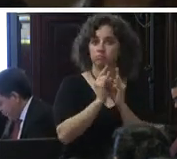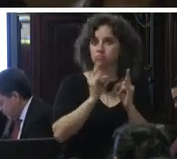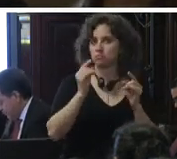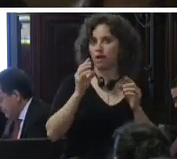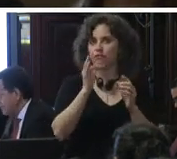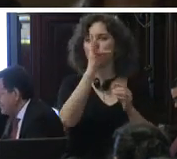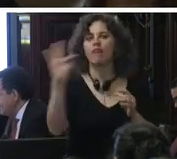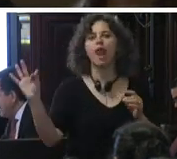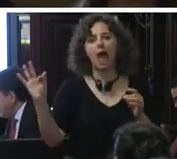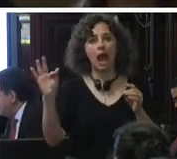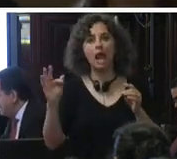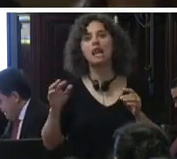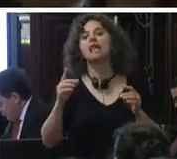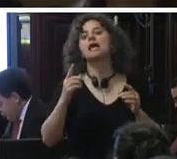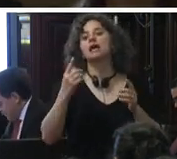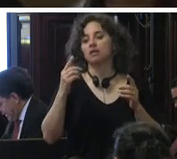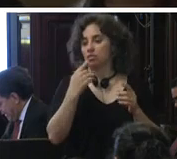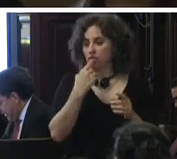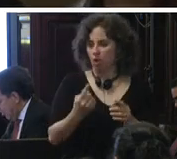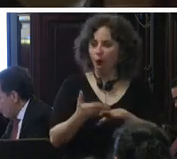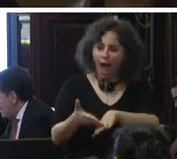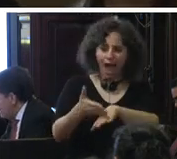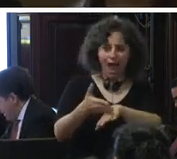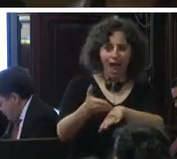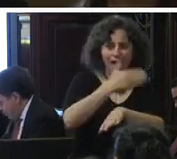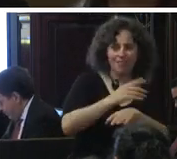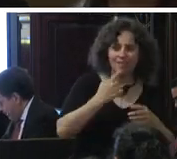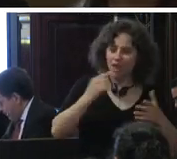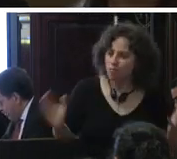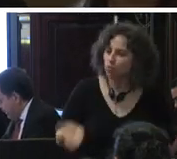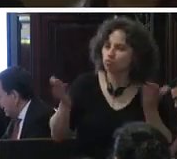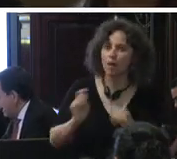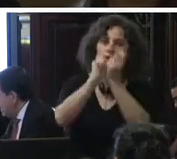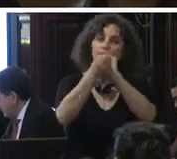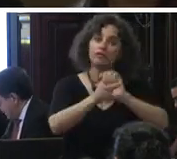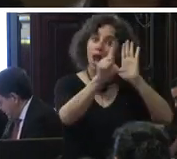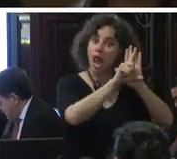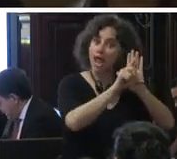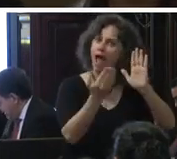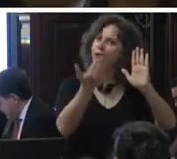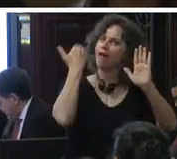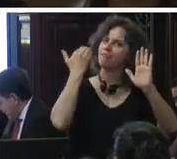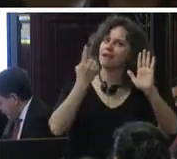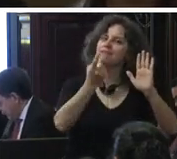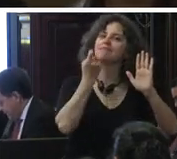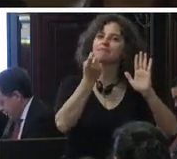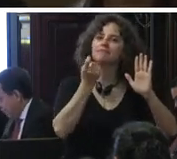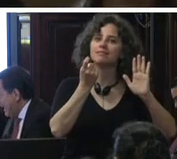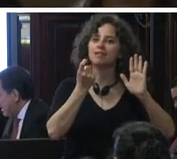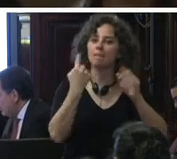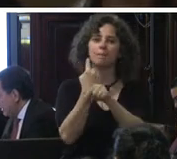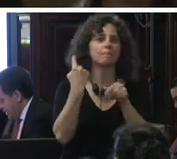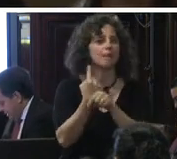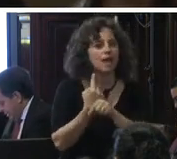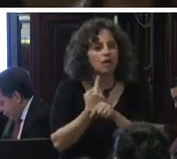resuelto que antes de impulsar cualquier modificación en la ley se debe permitir el funcionamiento